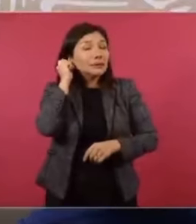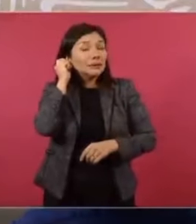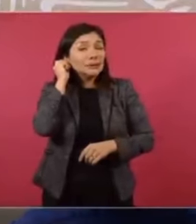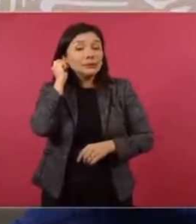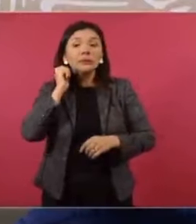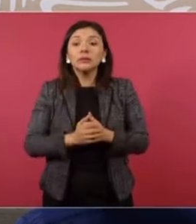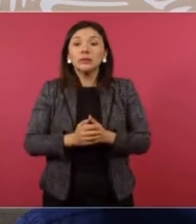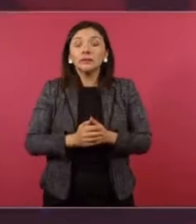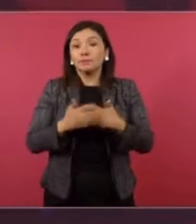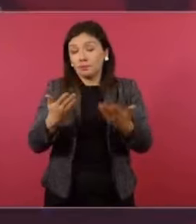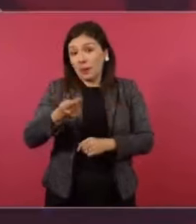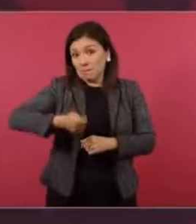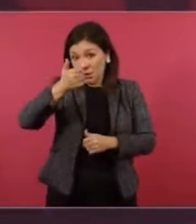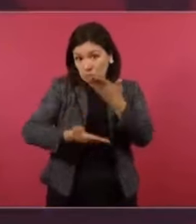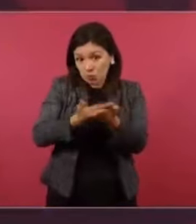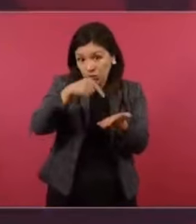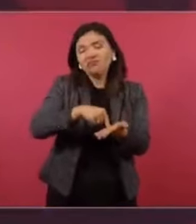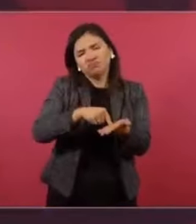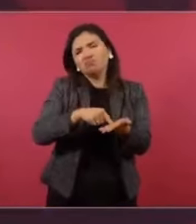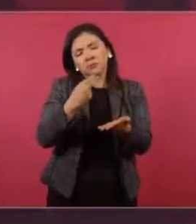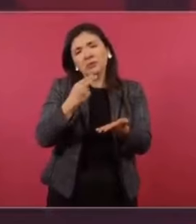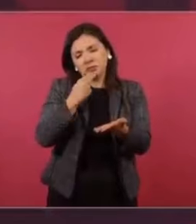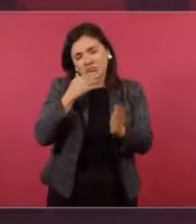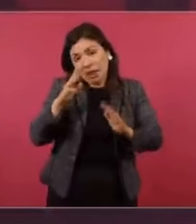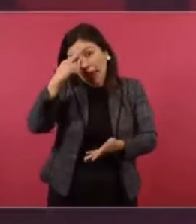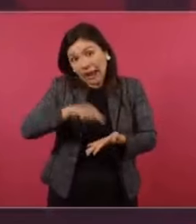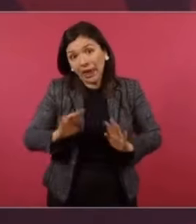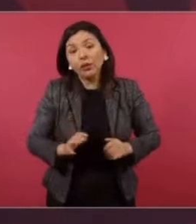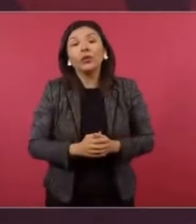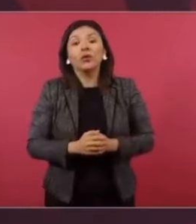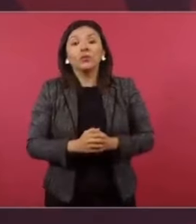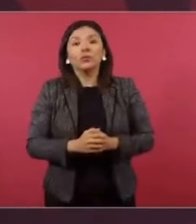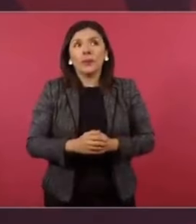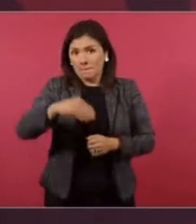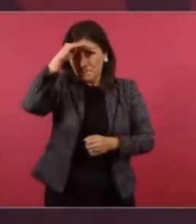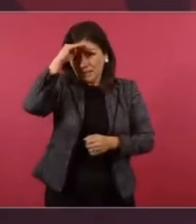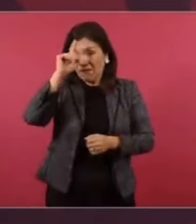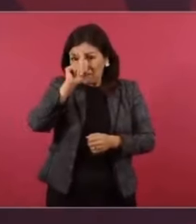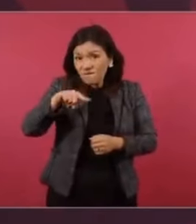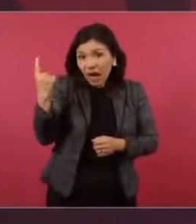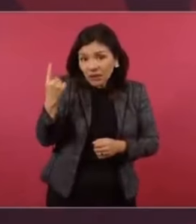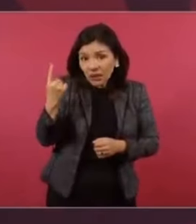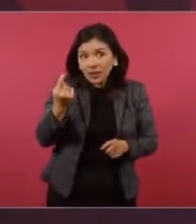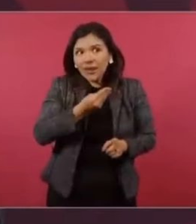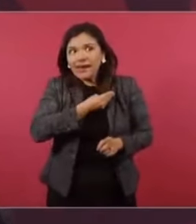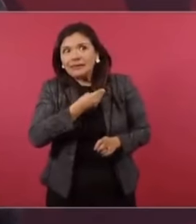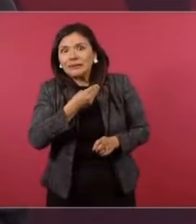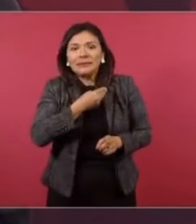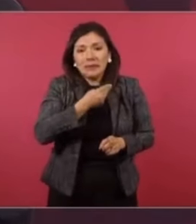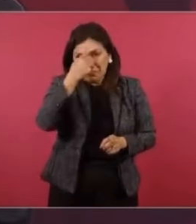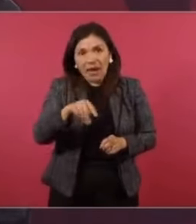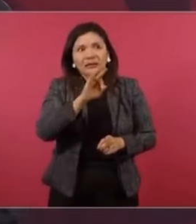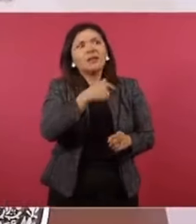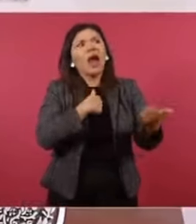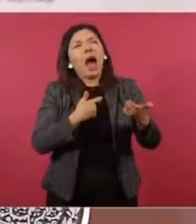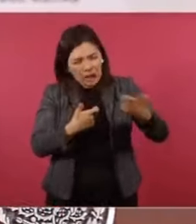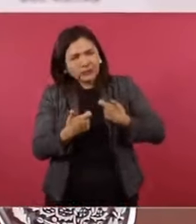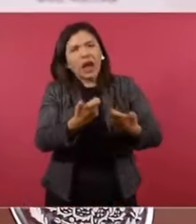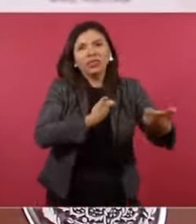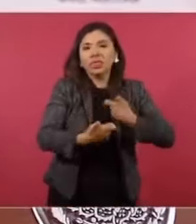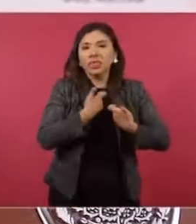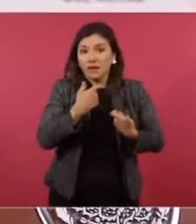Pues primero, lo que se está proponiendo creo yo que va a ayudar. Porque no es fácil resistir las tentaciones